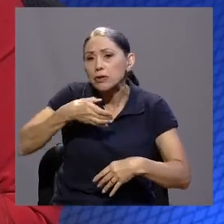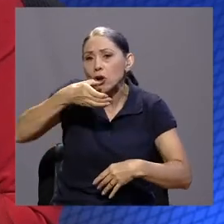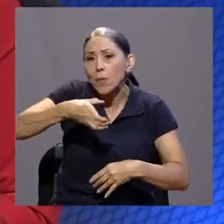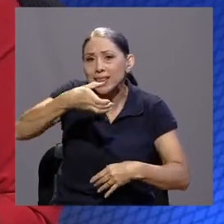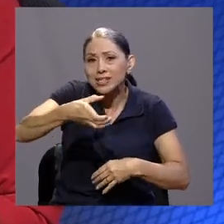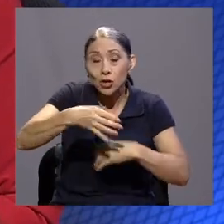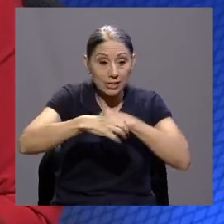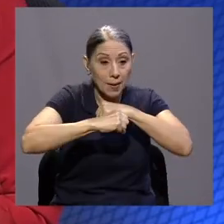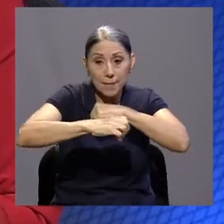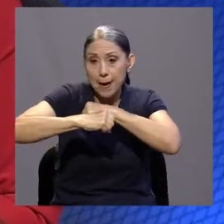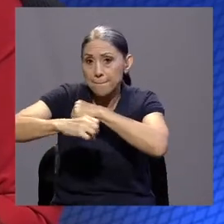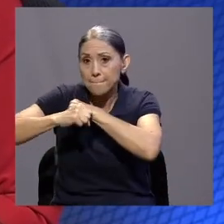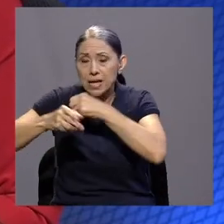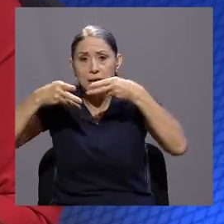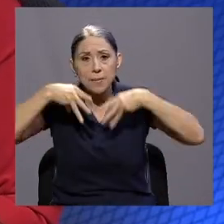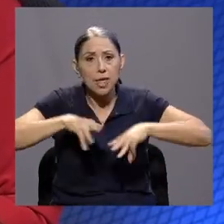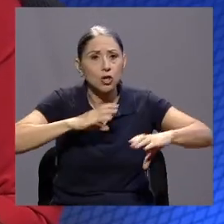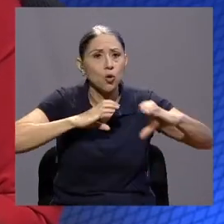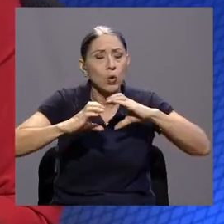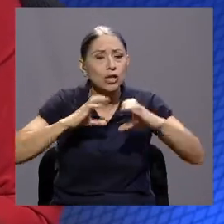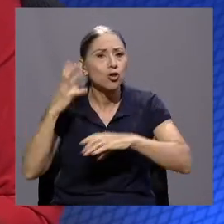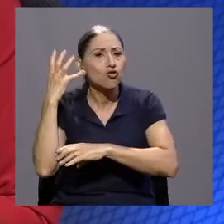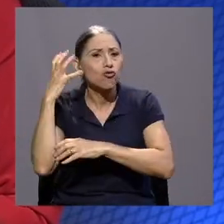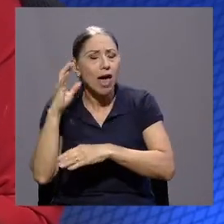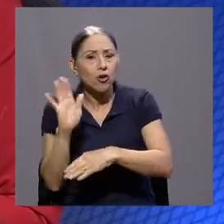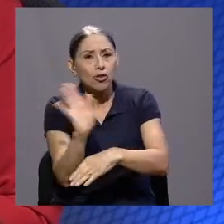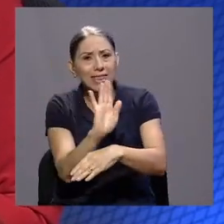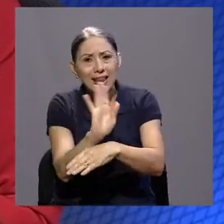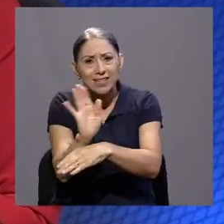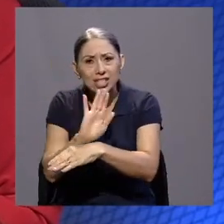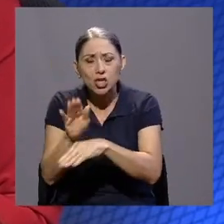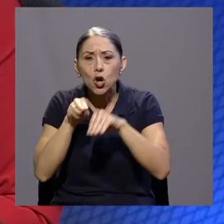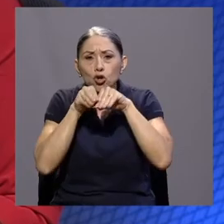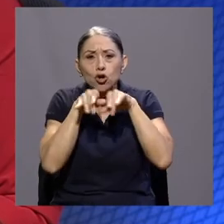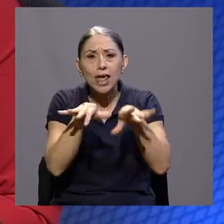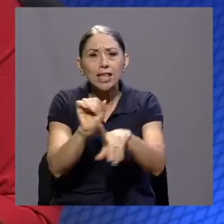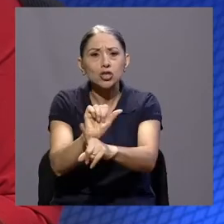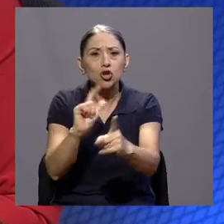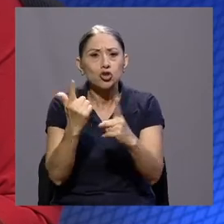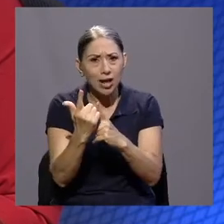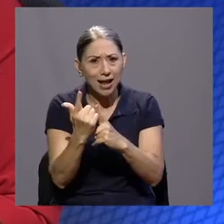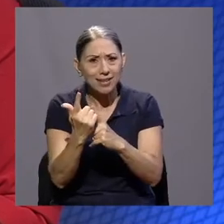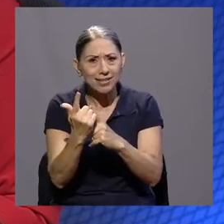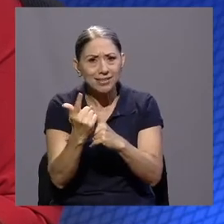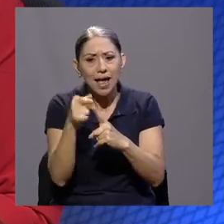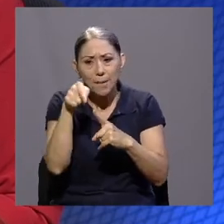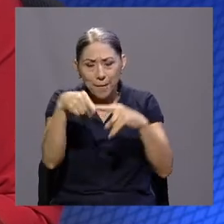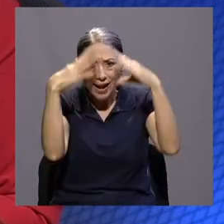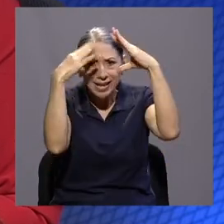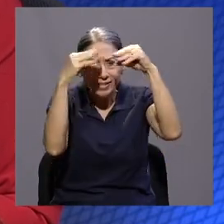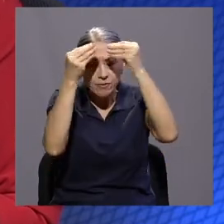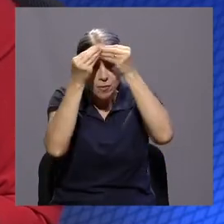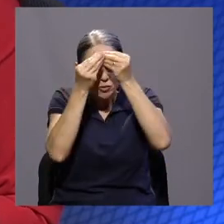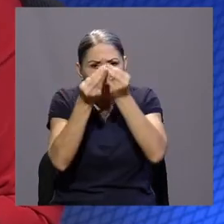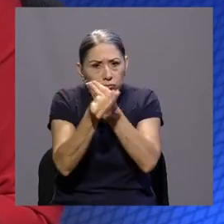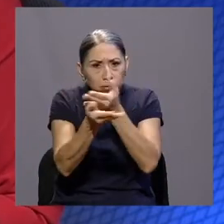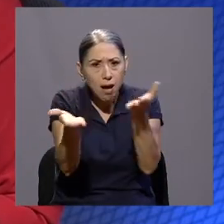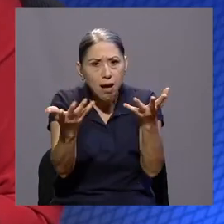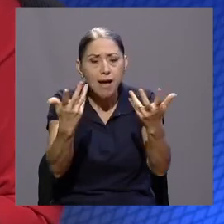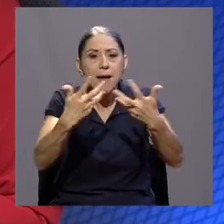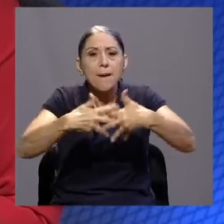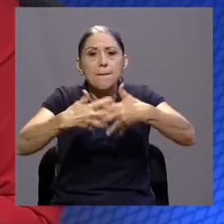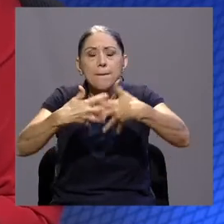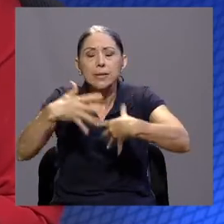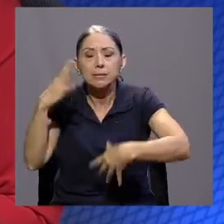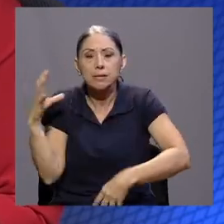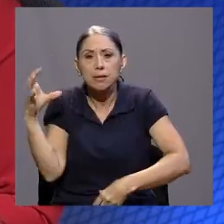comunicación, en radio, en televisión, en redes sociales, para esto, ¿verdad?, para que las empresas se den cuenta del cuidado que deben de